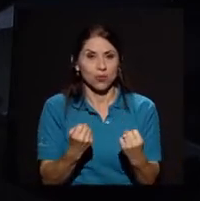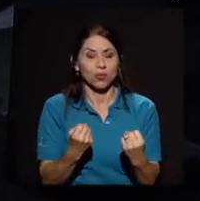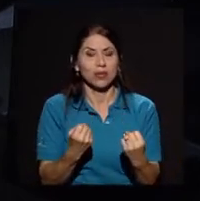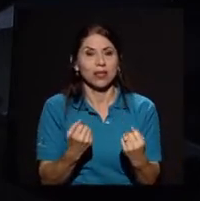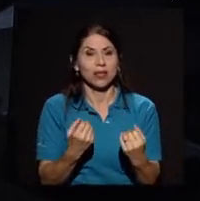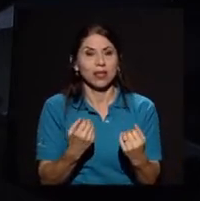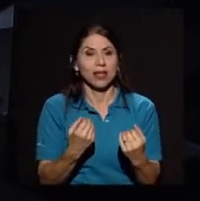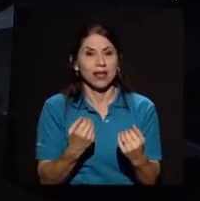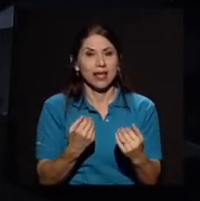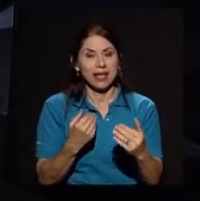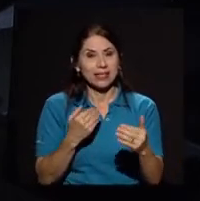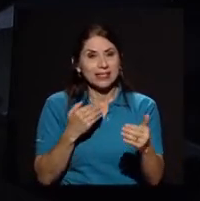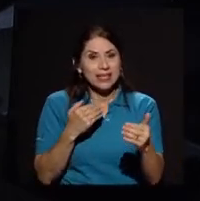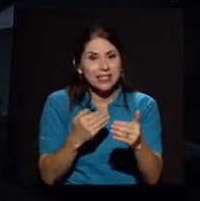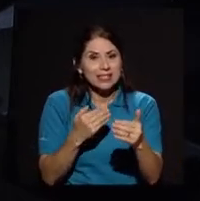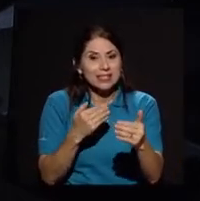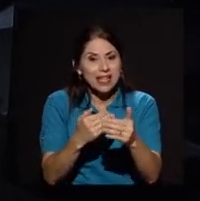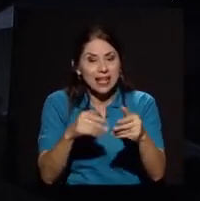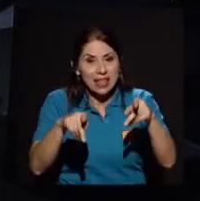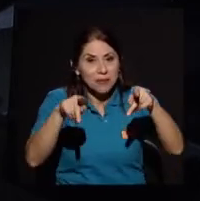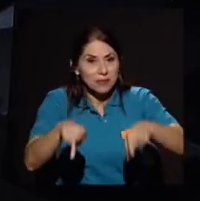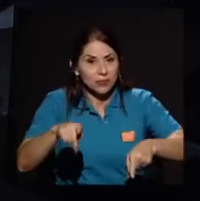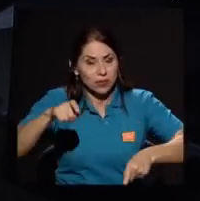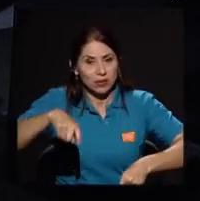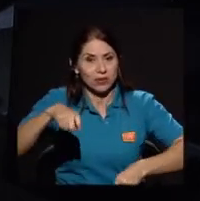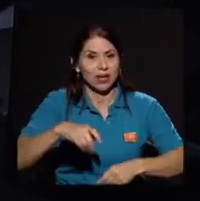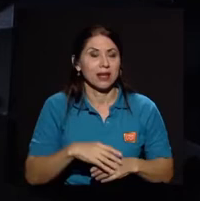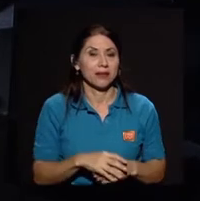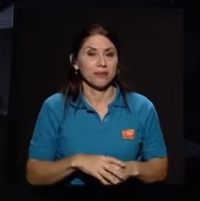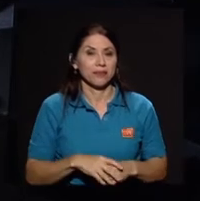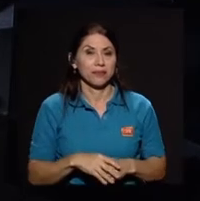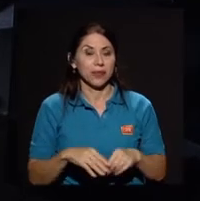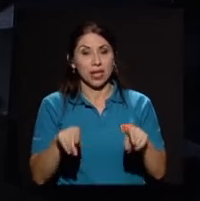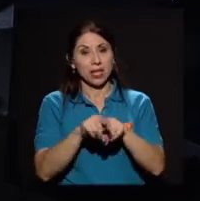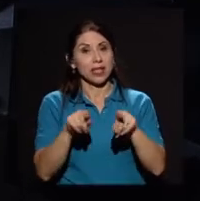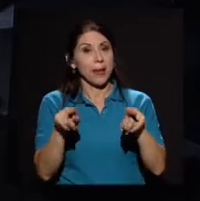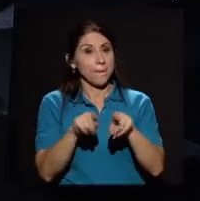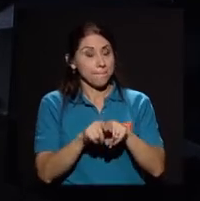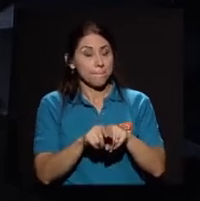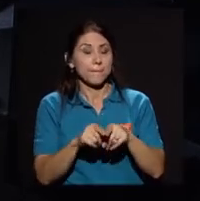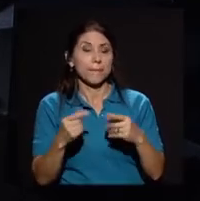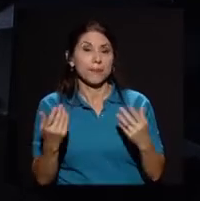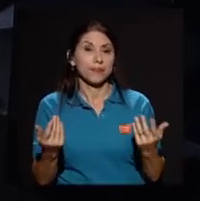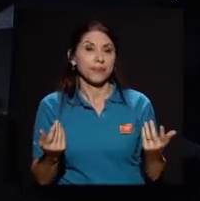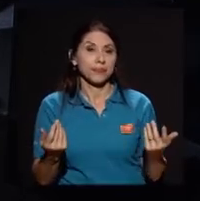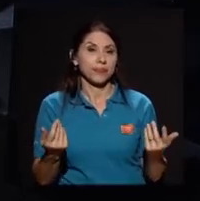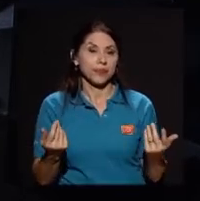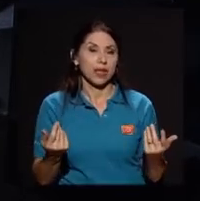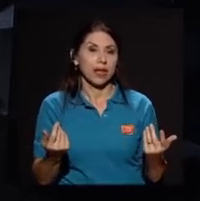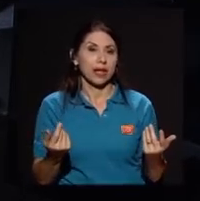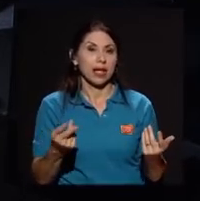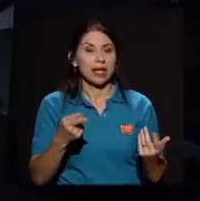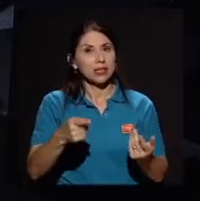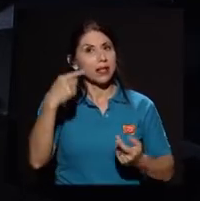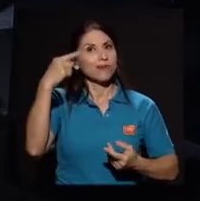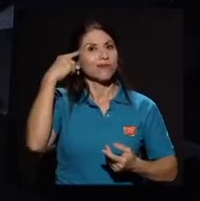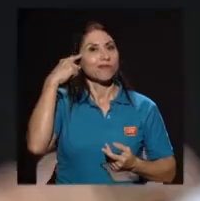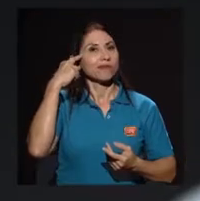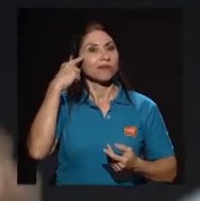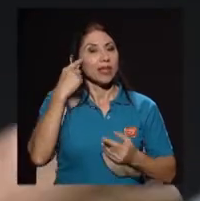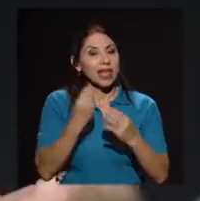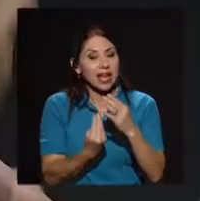derecho habiente que los requiere. Y además, como está también el tema de crear salud,